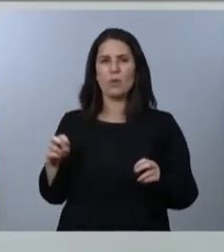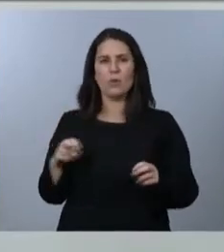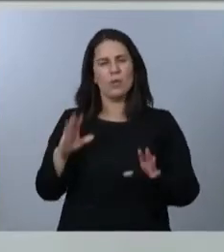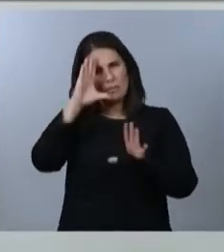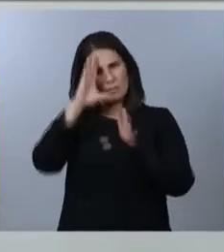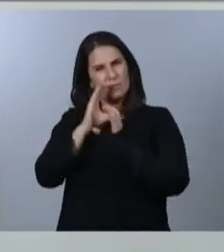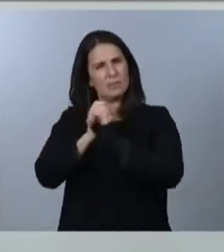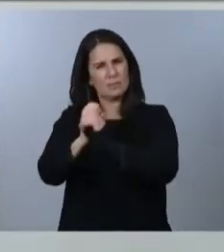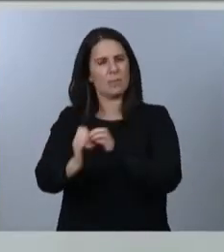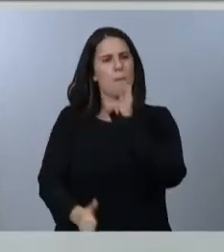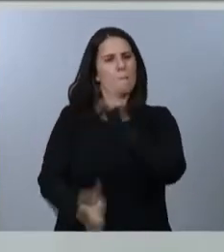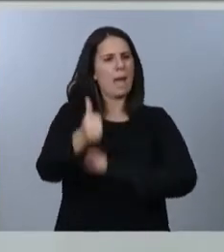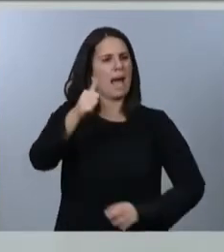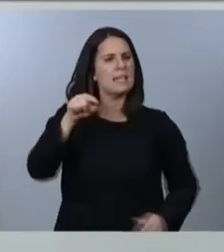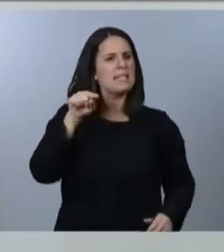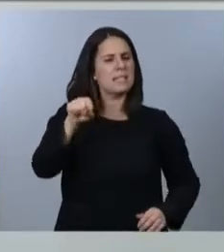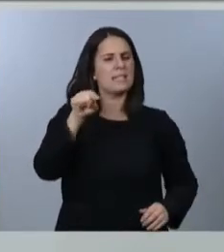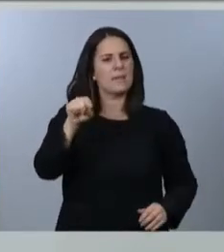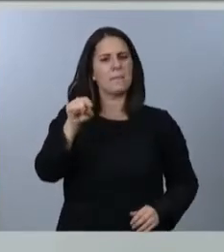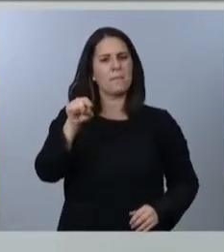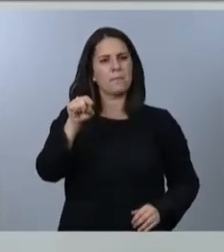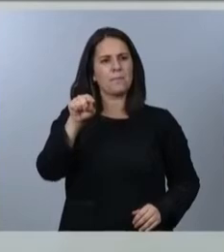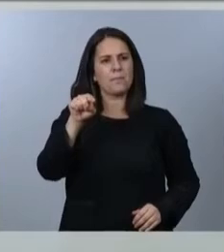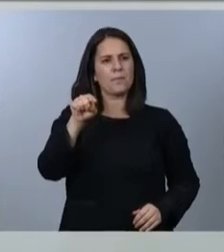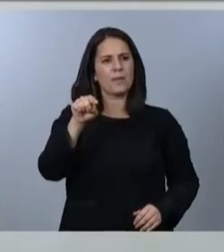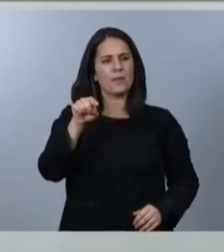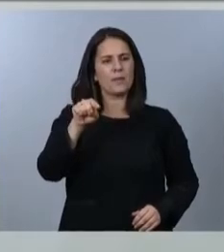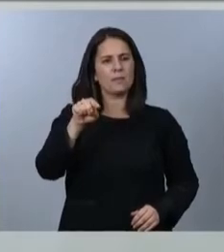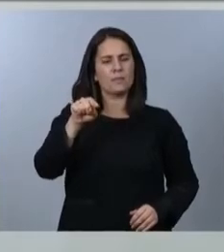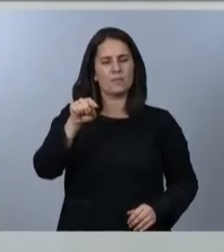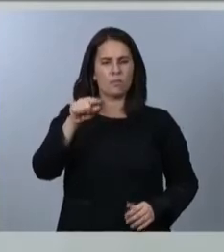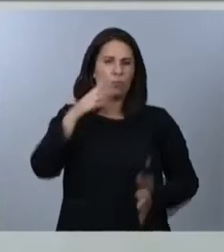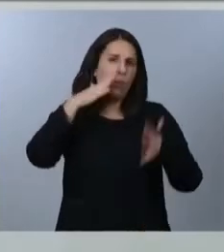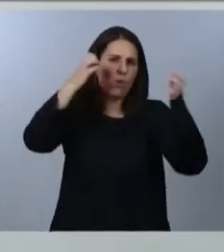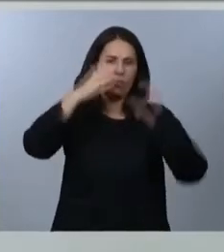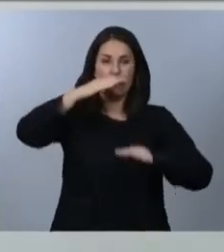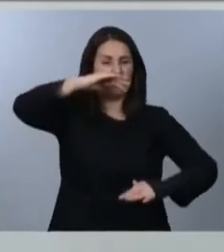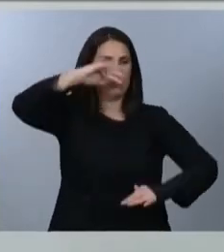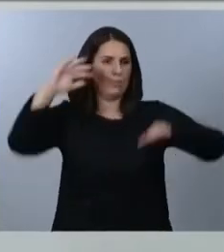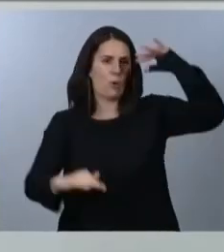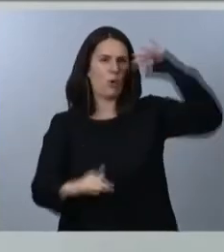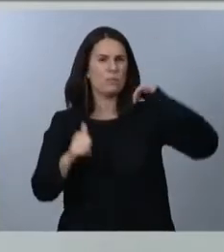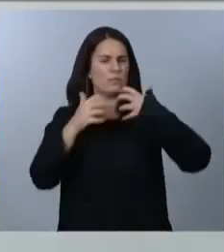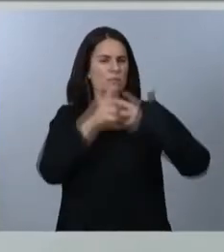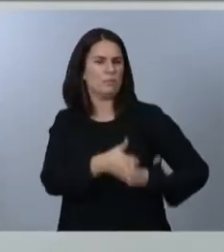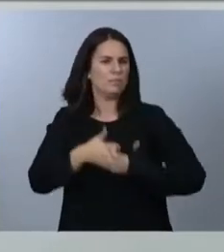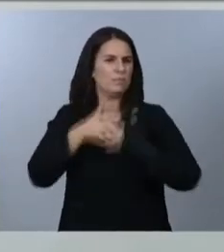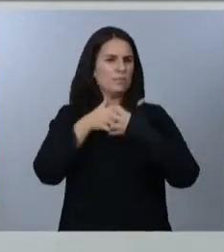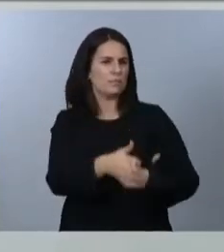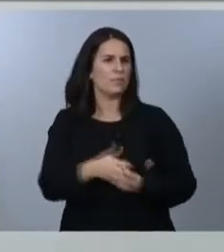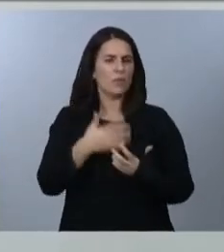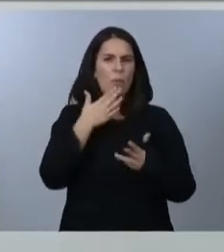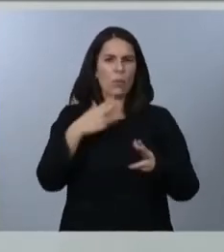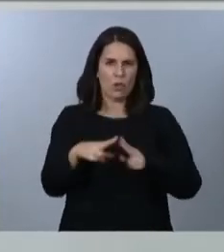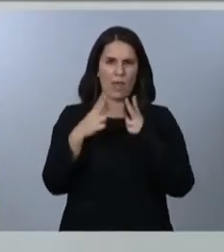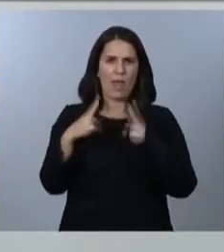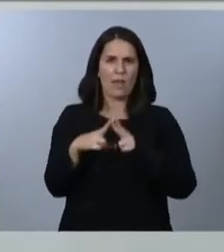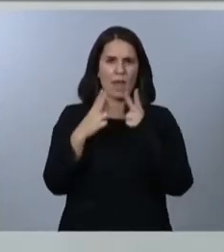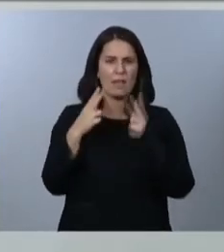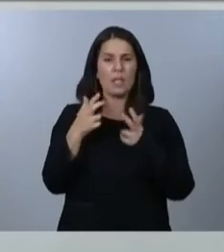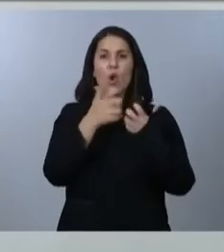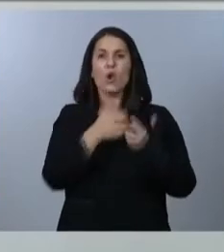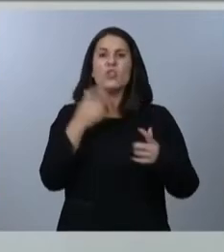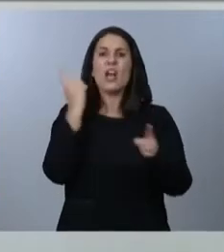todo, en una de las mayores desigualdades, en una de las mayores batallas que tenemos que liberar como sociedad y es la lucha contra la pobreza